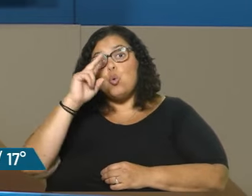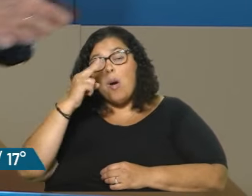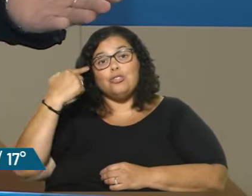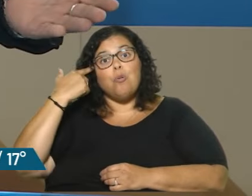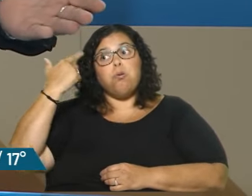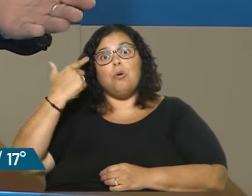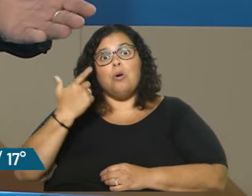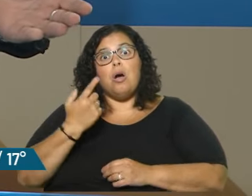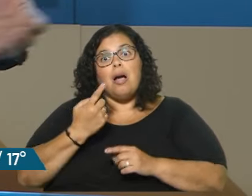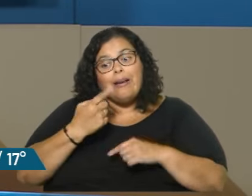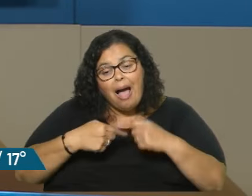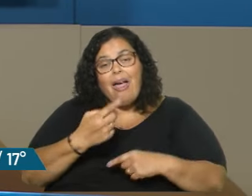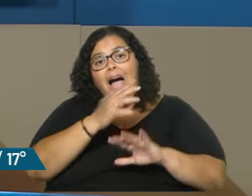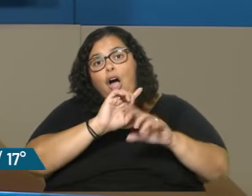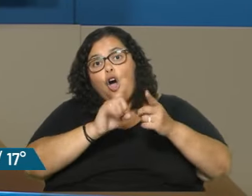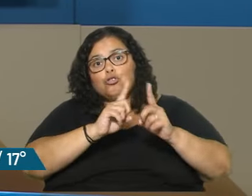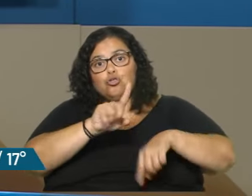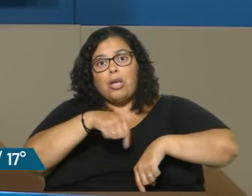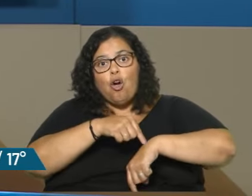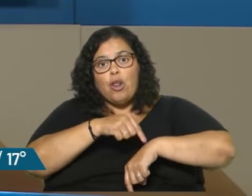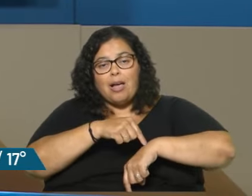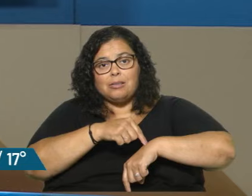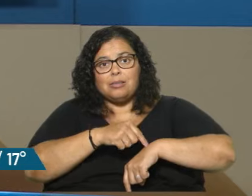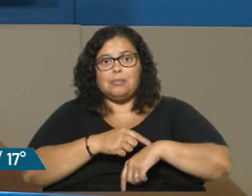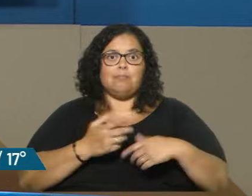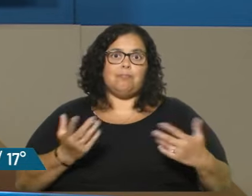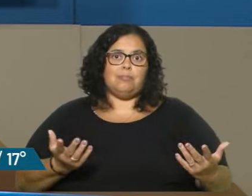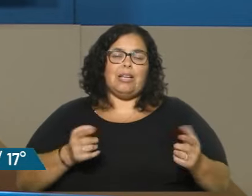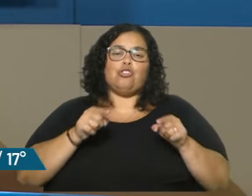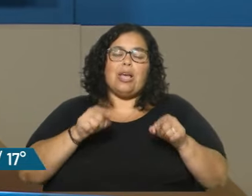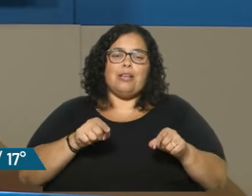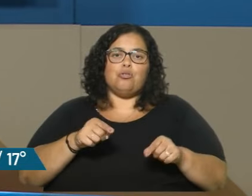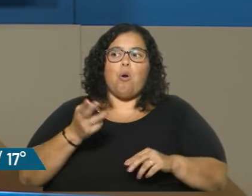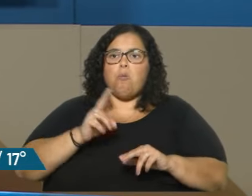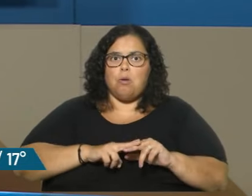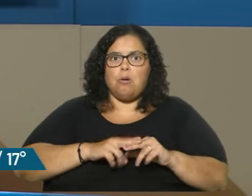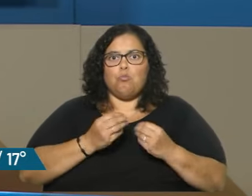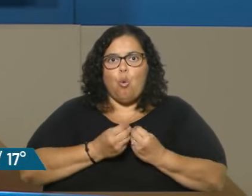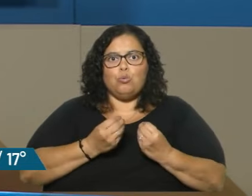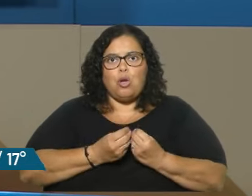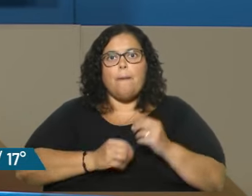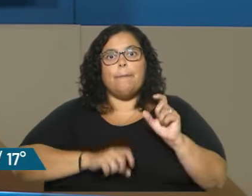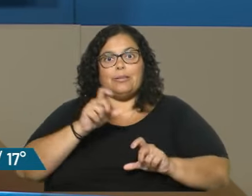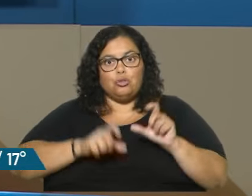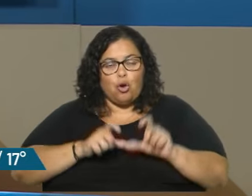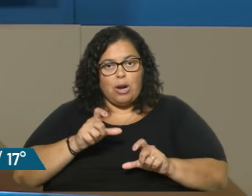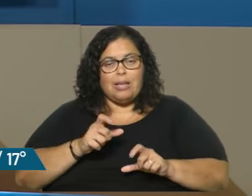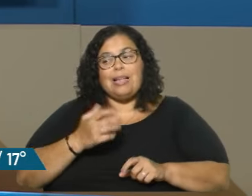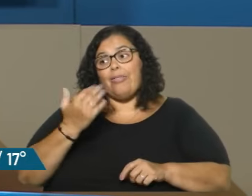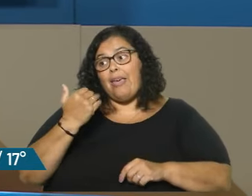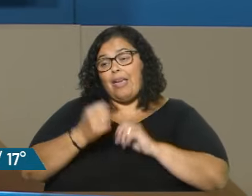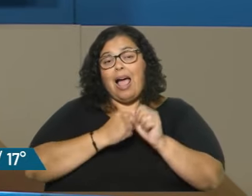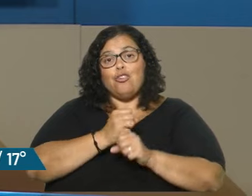Y, obviamente, tenemos un exceso de fallecidos, por salud pública, de 15.214 fallecidos entre el 2022